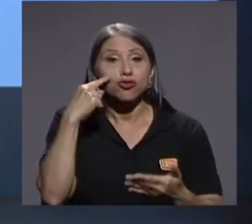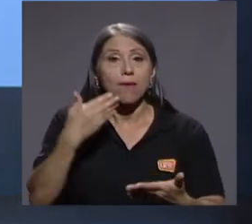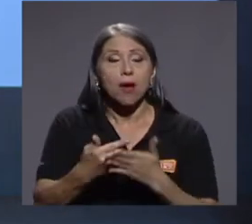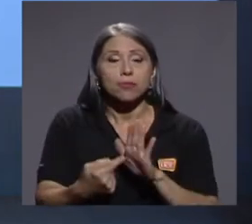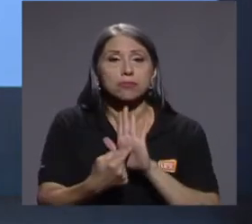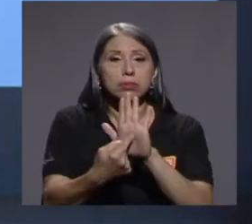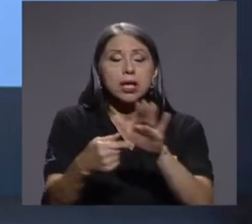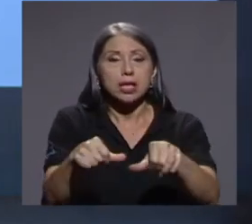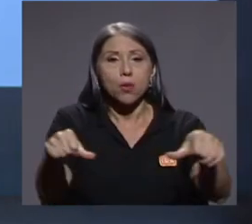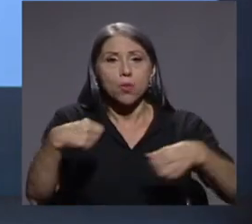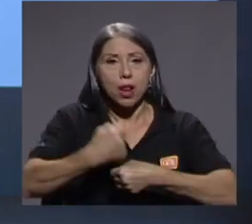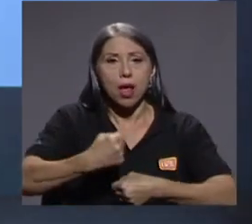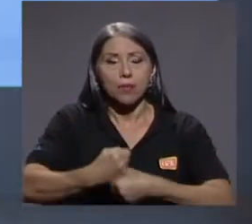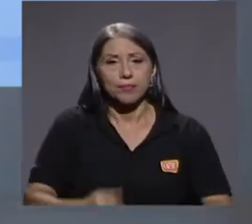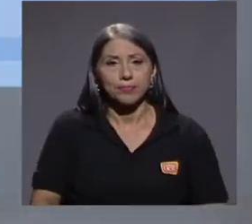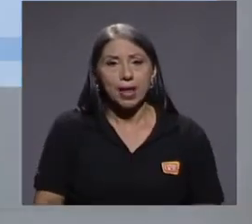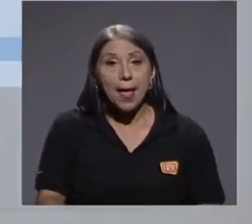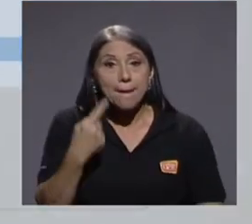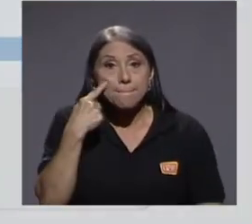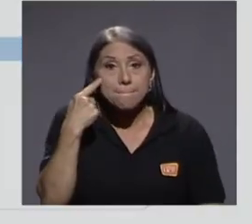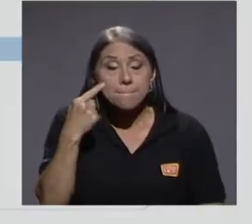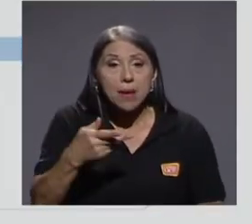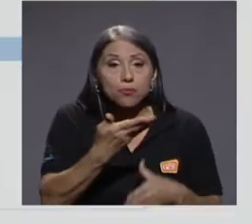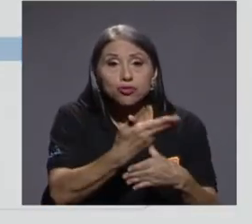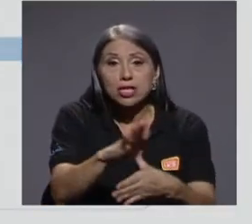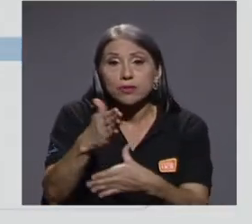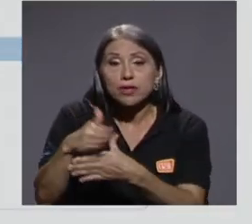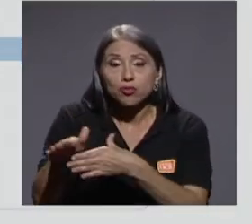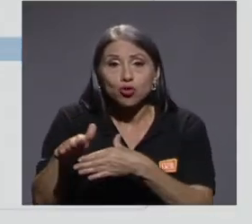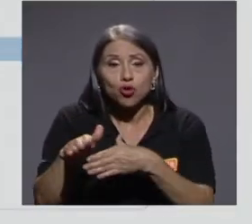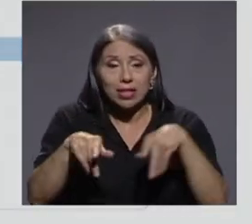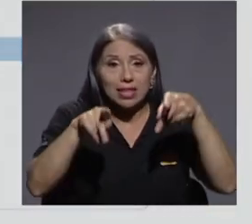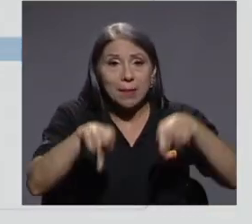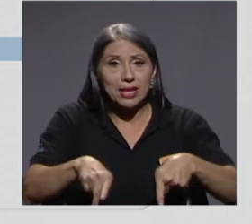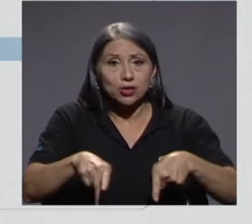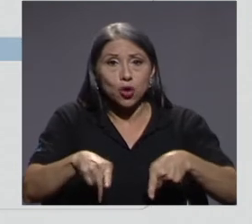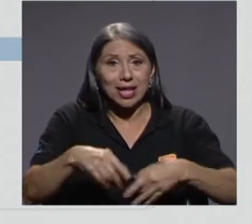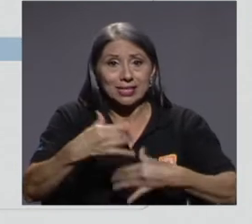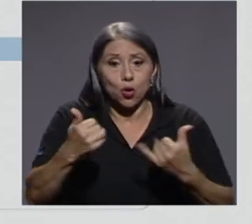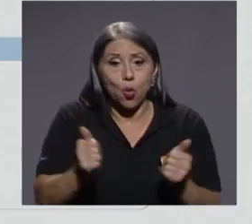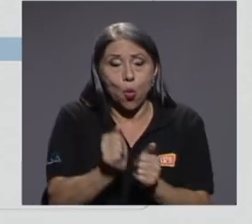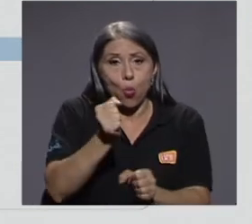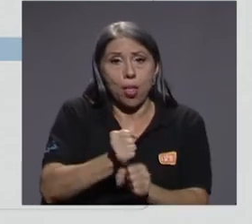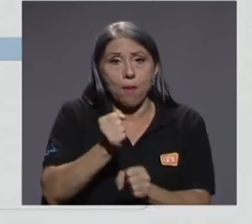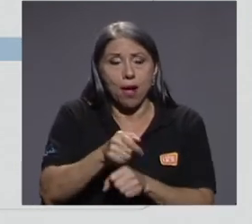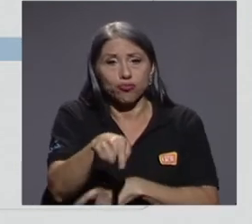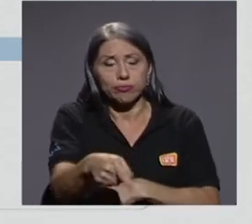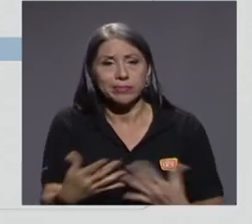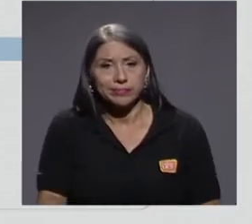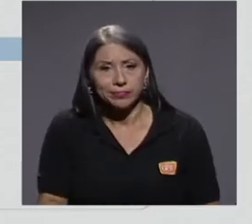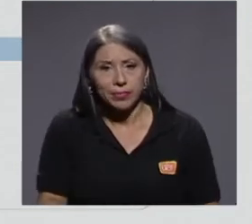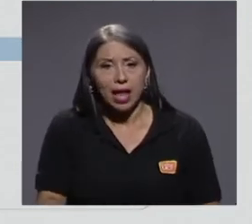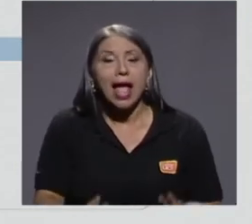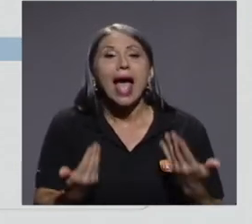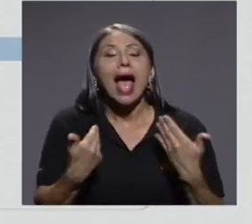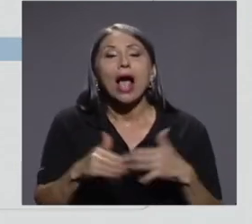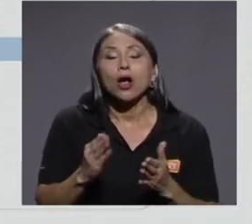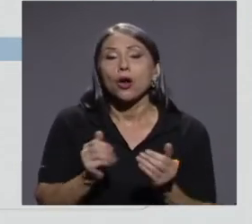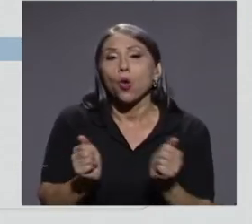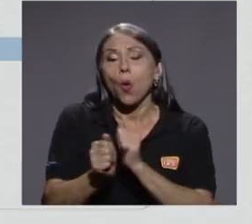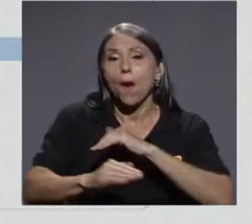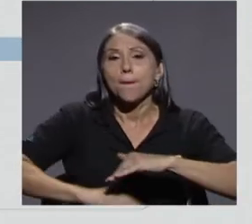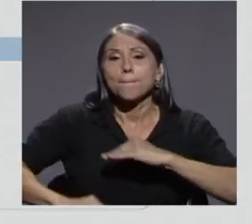Consideremos la distribución de las personas ocupadas en este mercado a partir de la escala de ISCO.